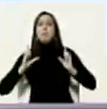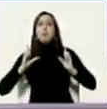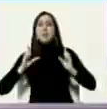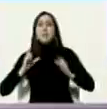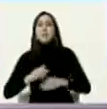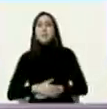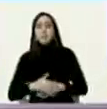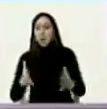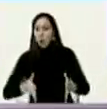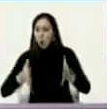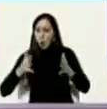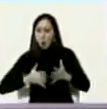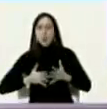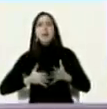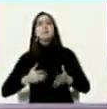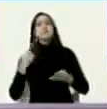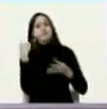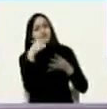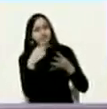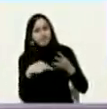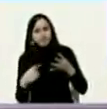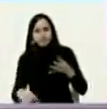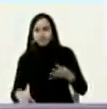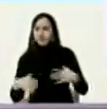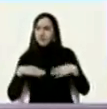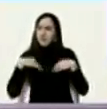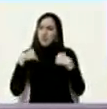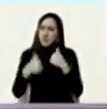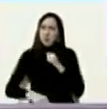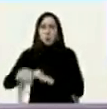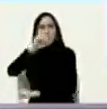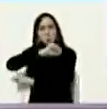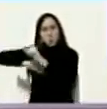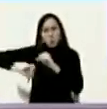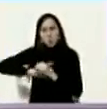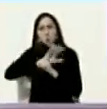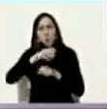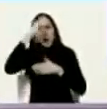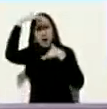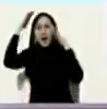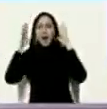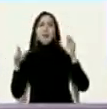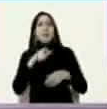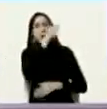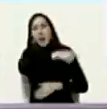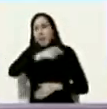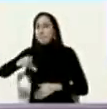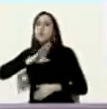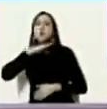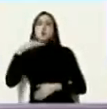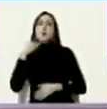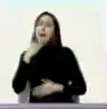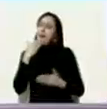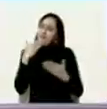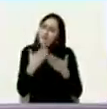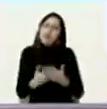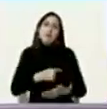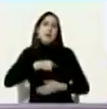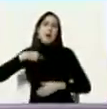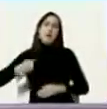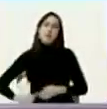lograr el abastecimiento para esta batalla que hemos dado de la salud de pública gracias a China muchas gracias